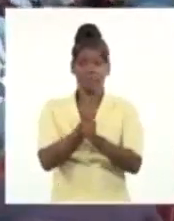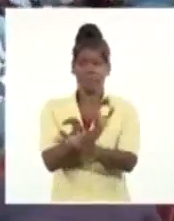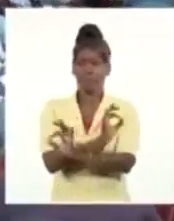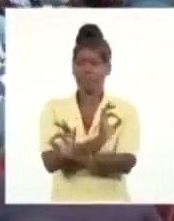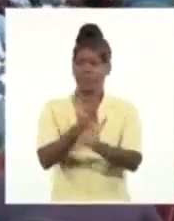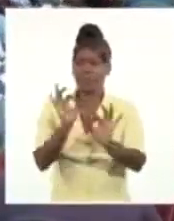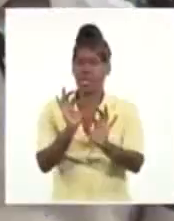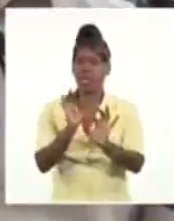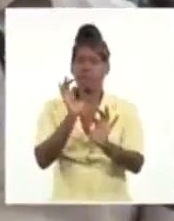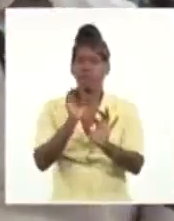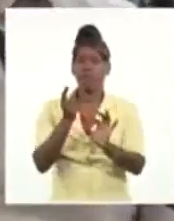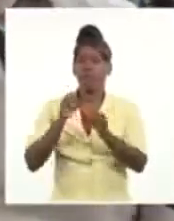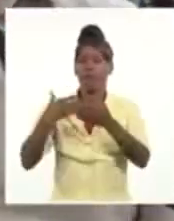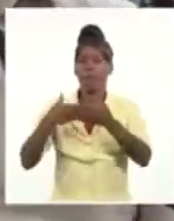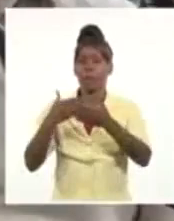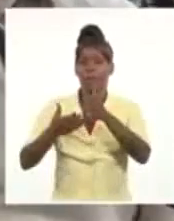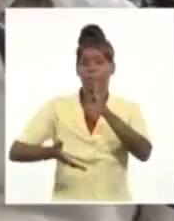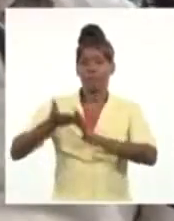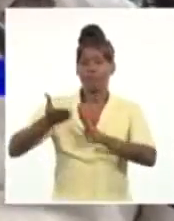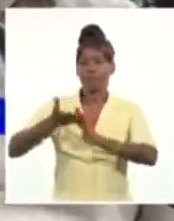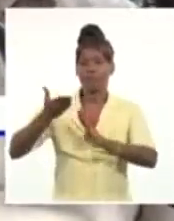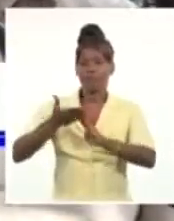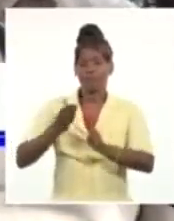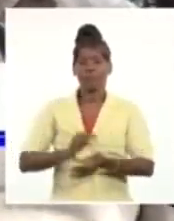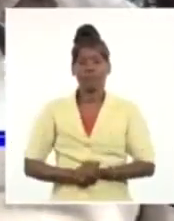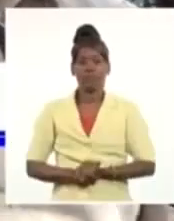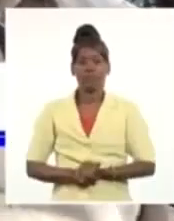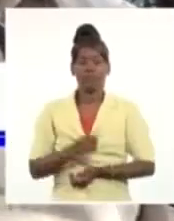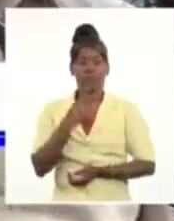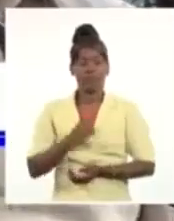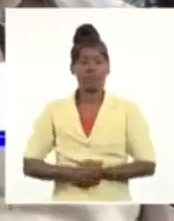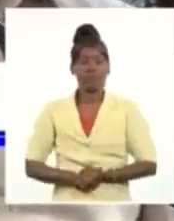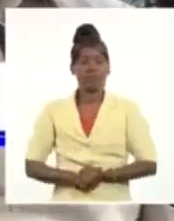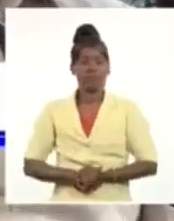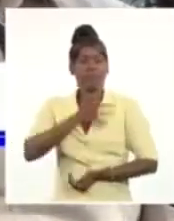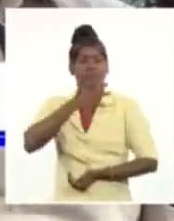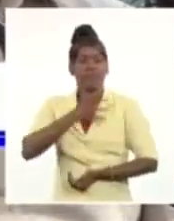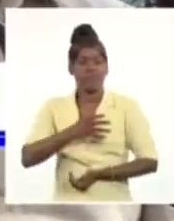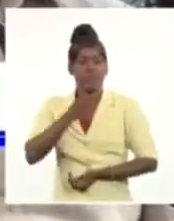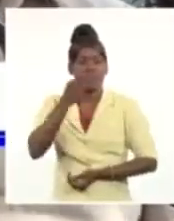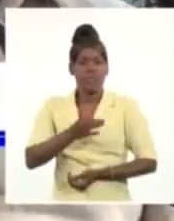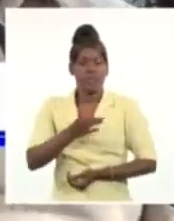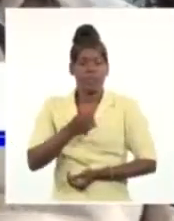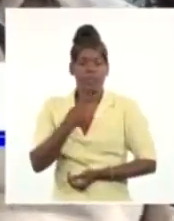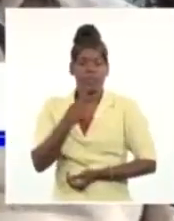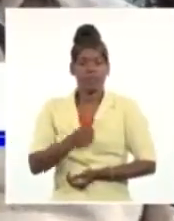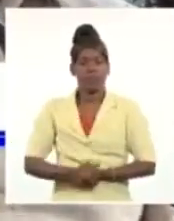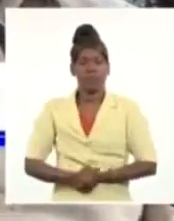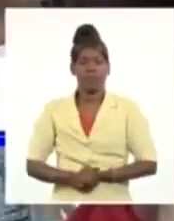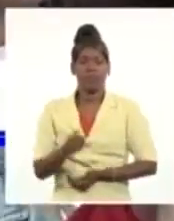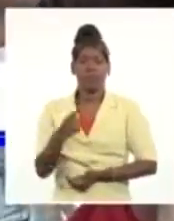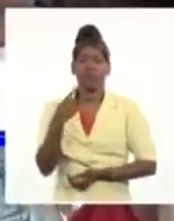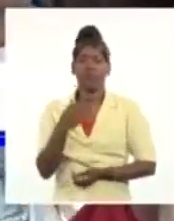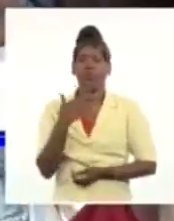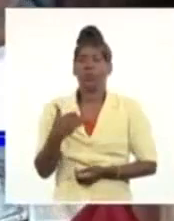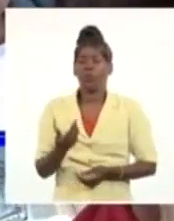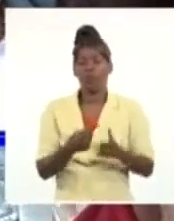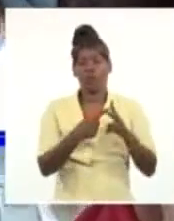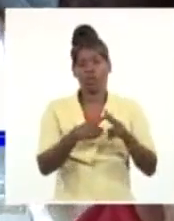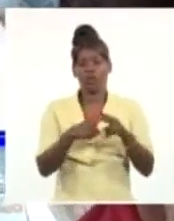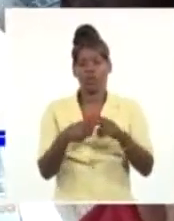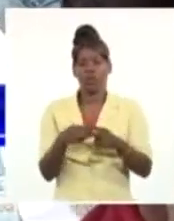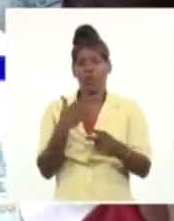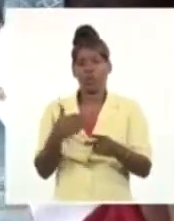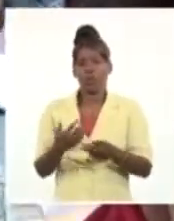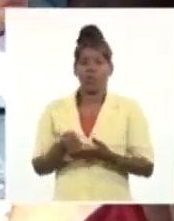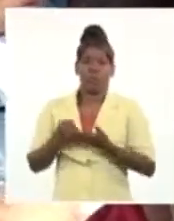Pero todos los días tenemos que preguntarnos, como decía Fidel, qué podemos, qué más hacemos, qué podemos hacer, qué podemos aportar a esta gran obra que